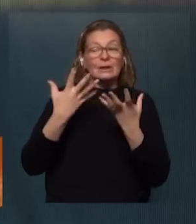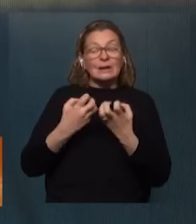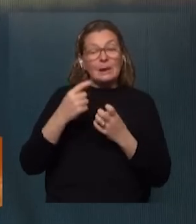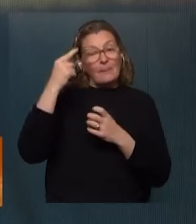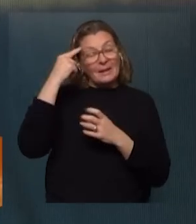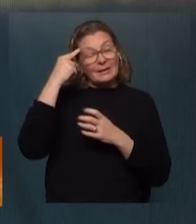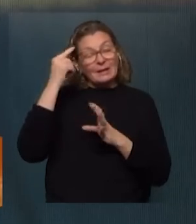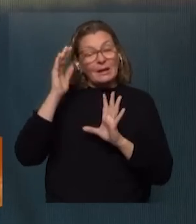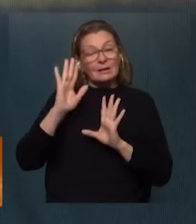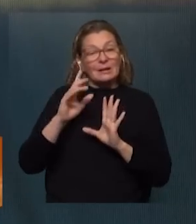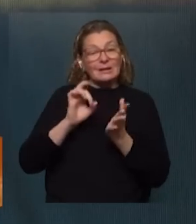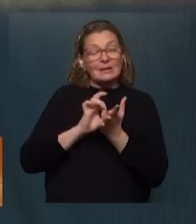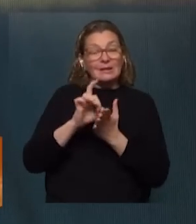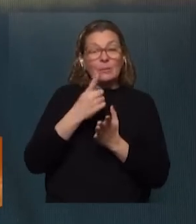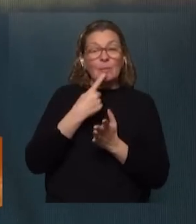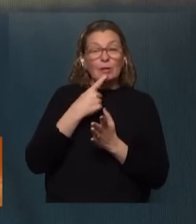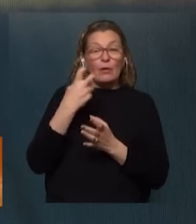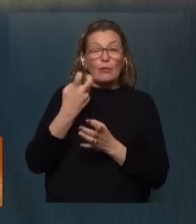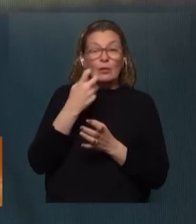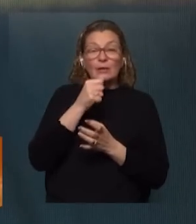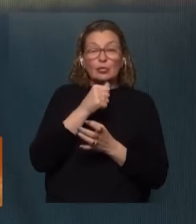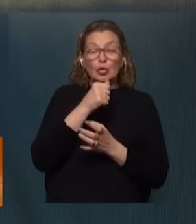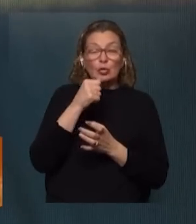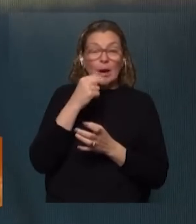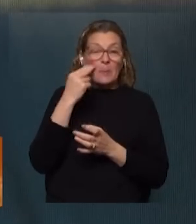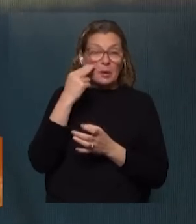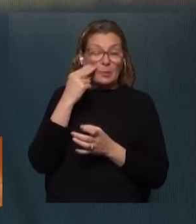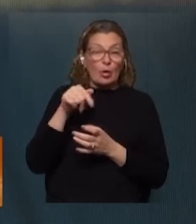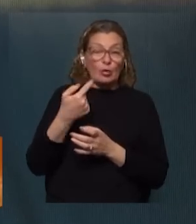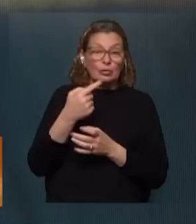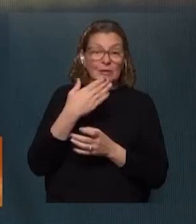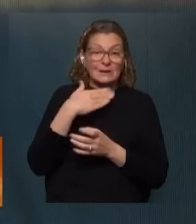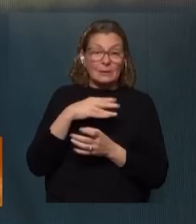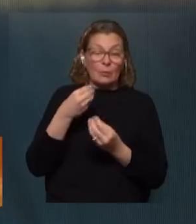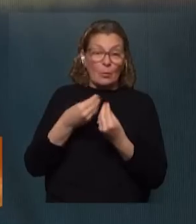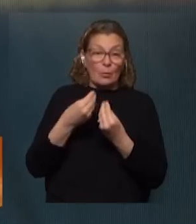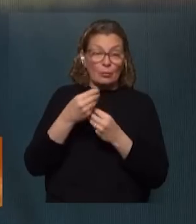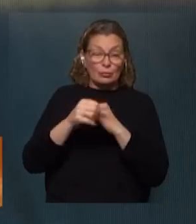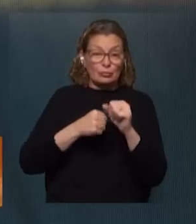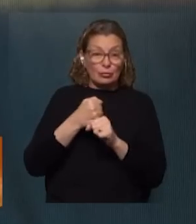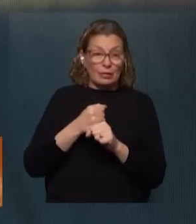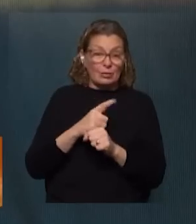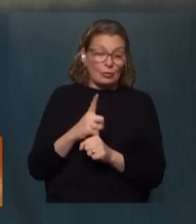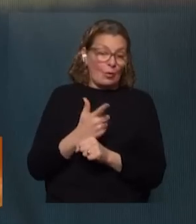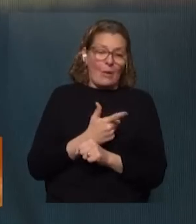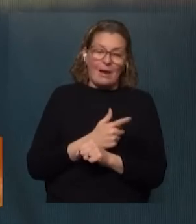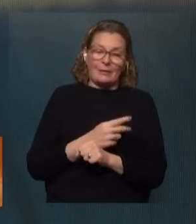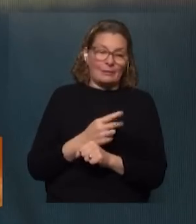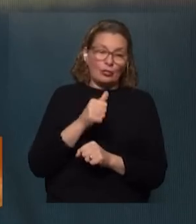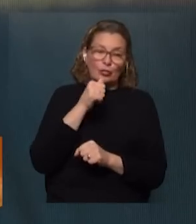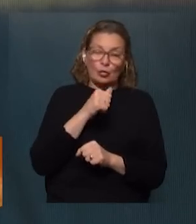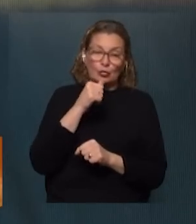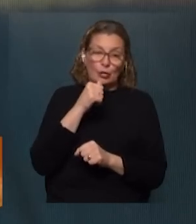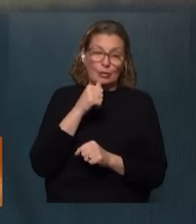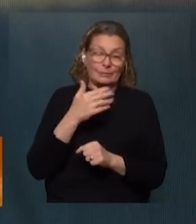pensar que el sistema político va a resolver sus problemas otros entendemos que llevan muchos años y no lo han hecho por tanto tenemos que tomar